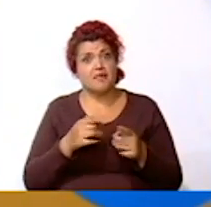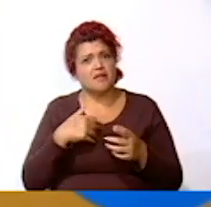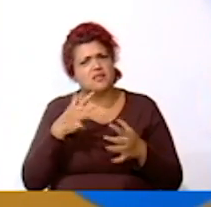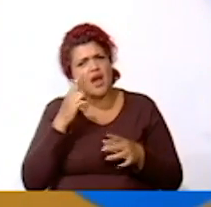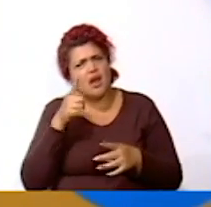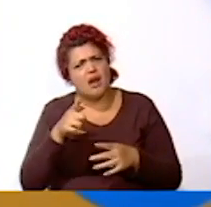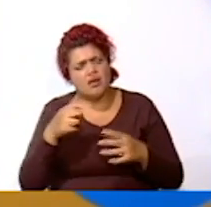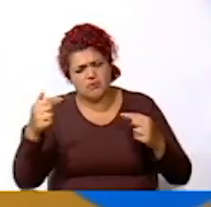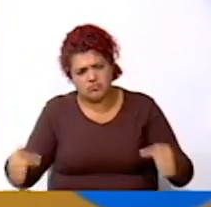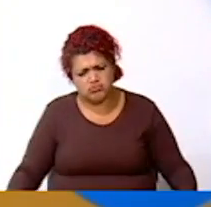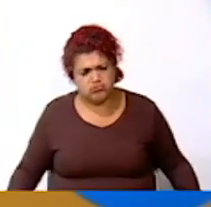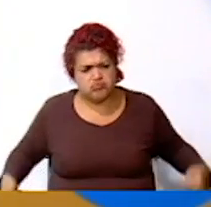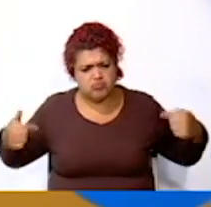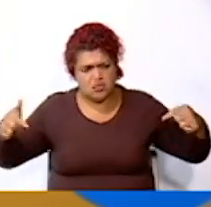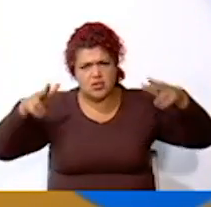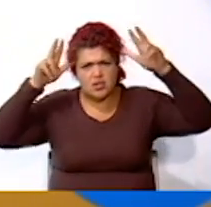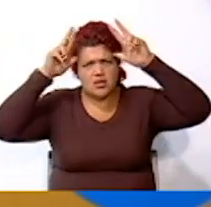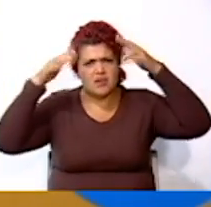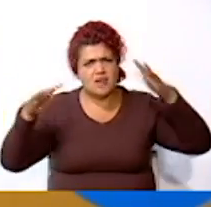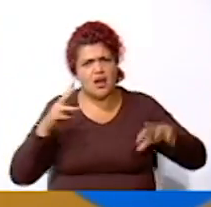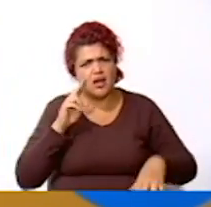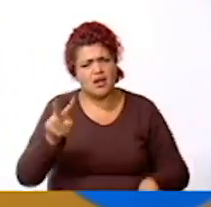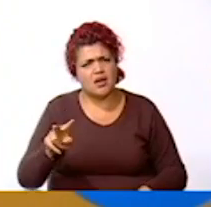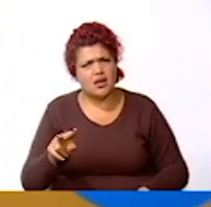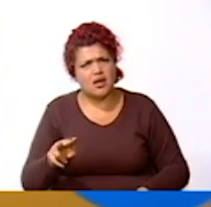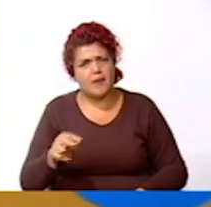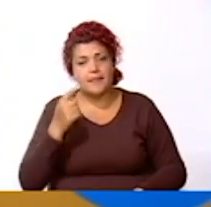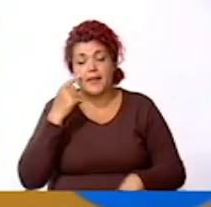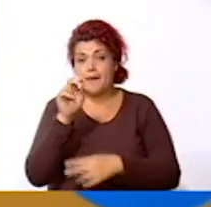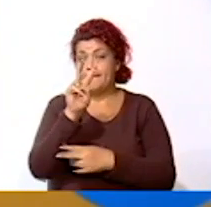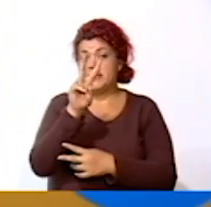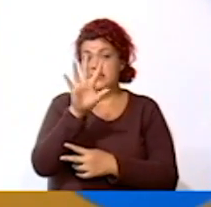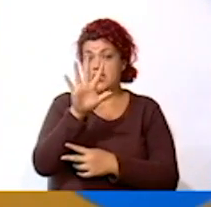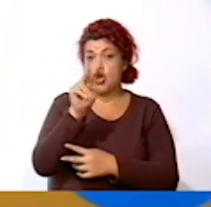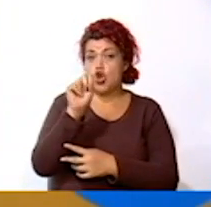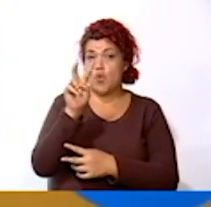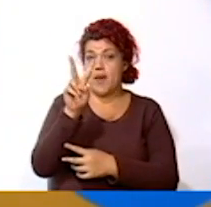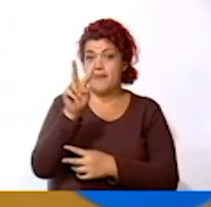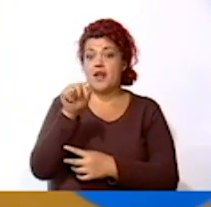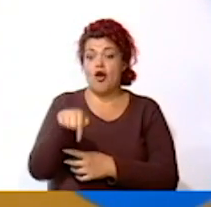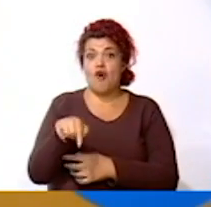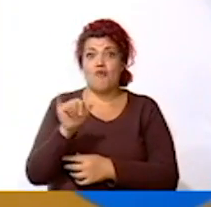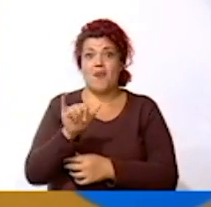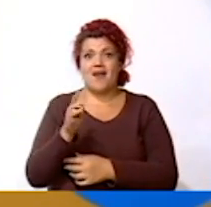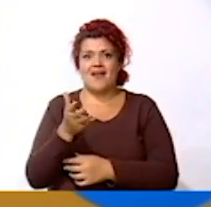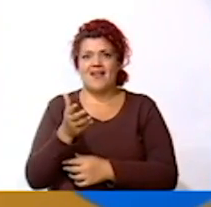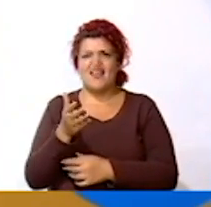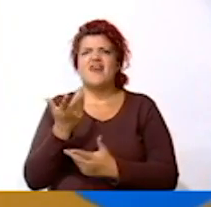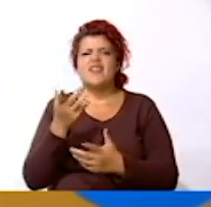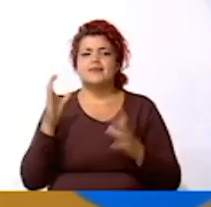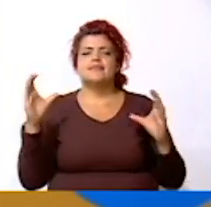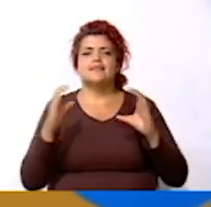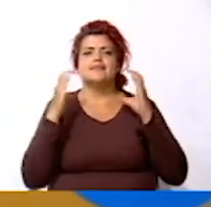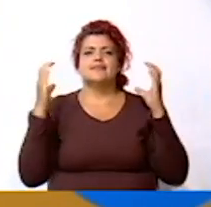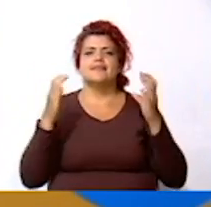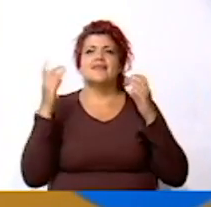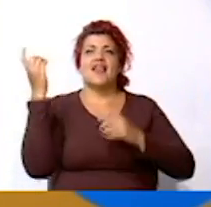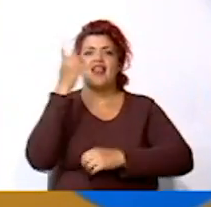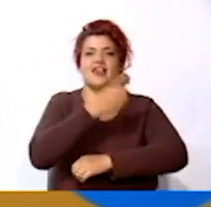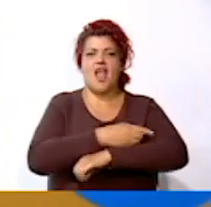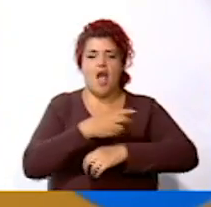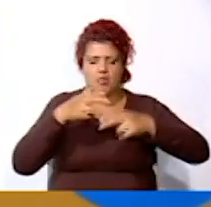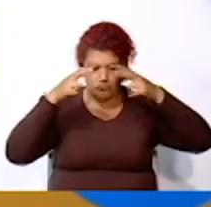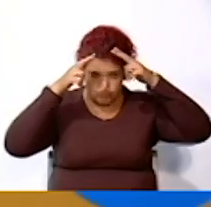visto carretas en las calles Bueno, el 25 de noviembre, un día como hoy Celebramos el día del